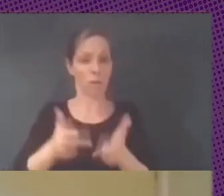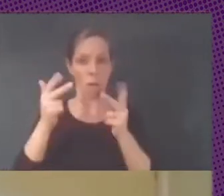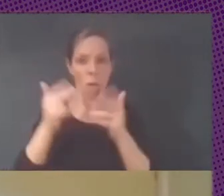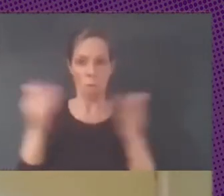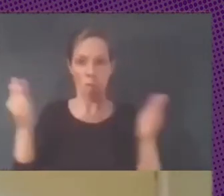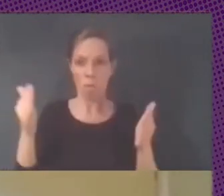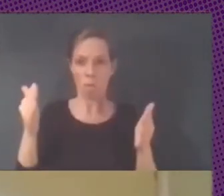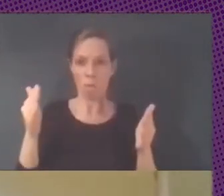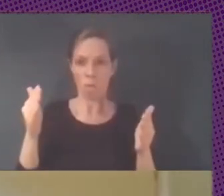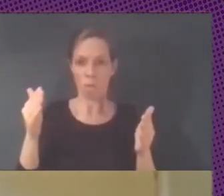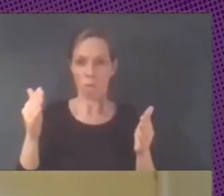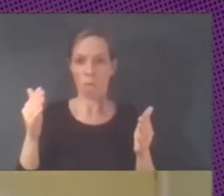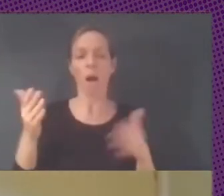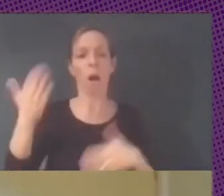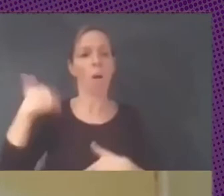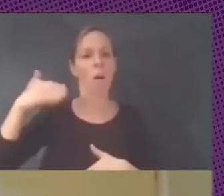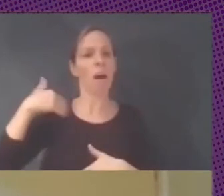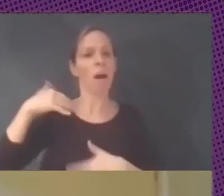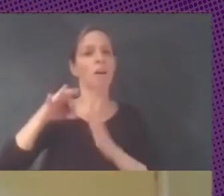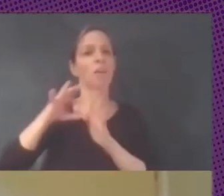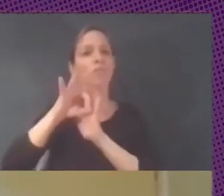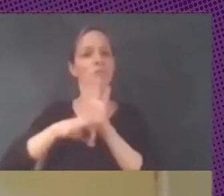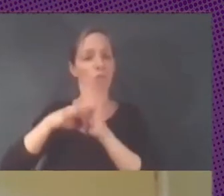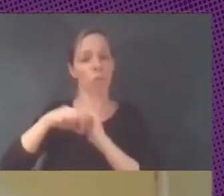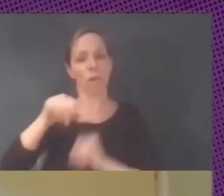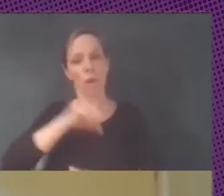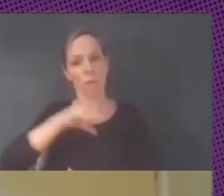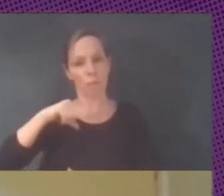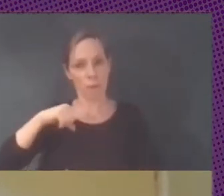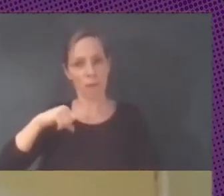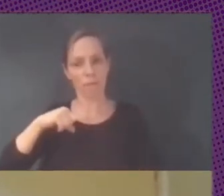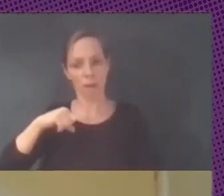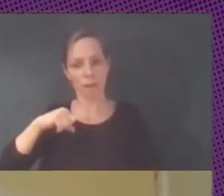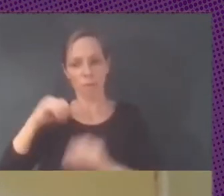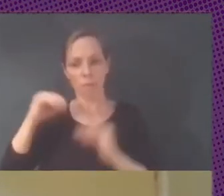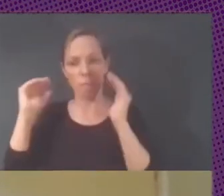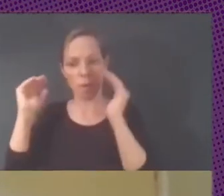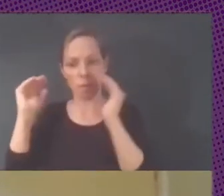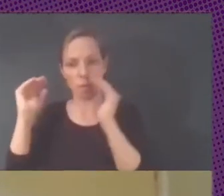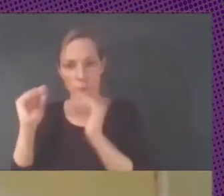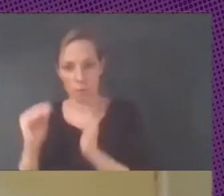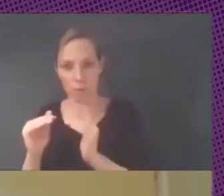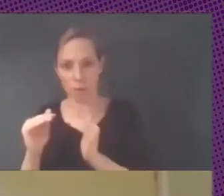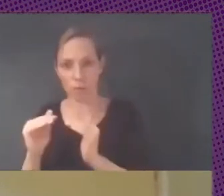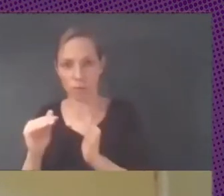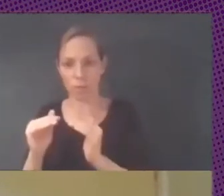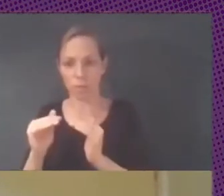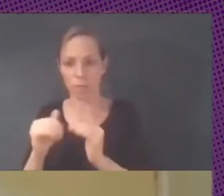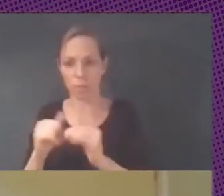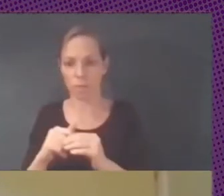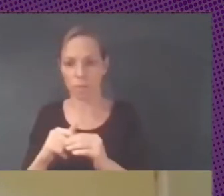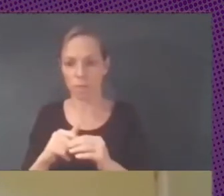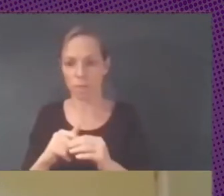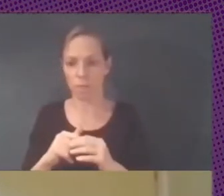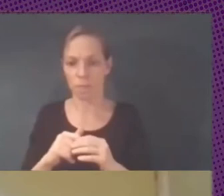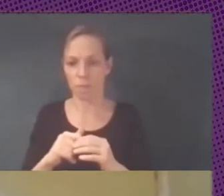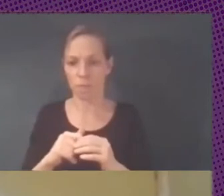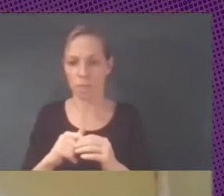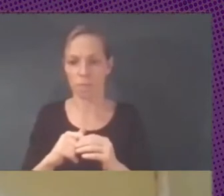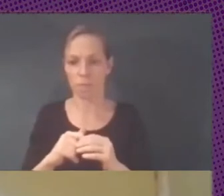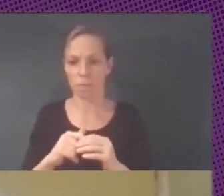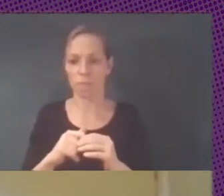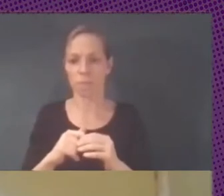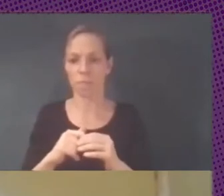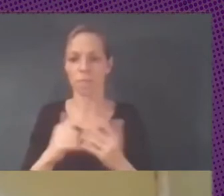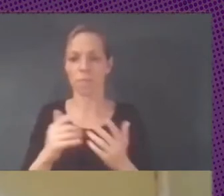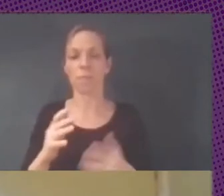de los software privativo disminuieron porque tenemos más capacidad de